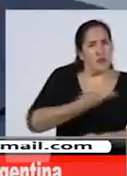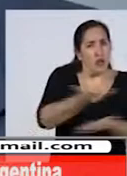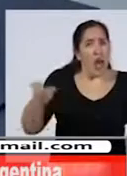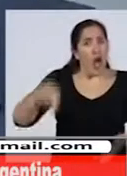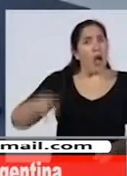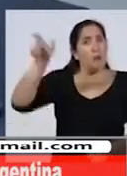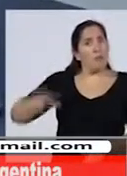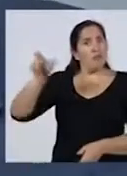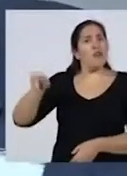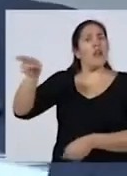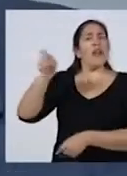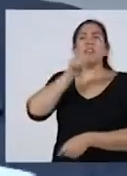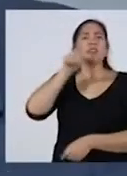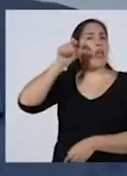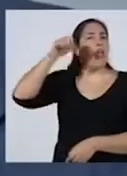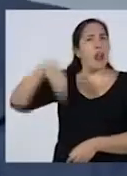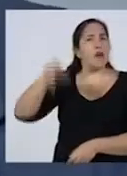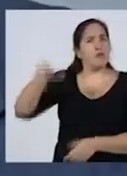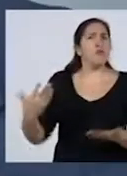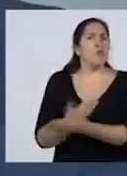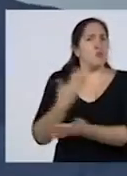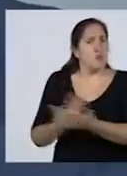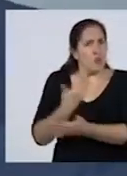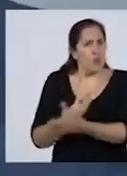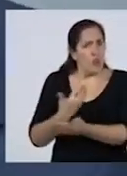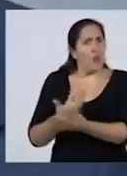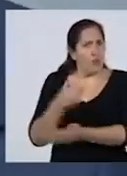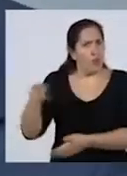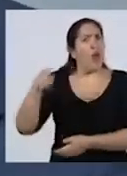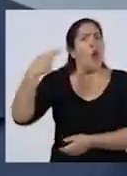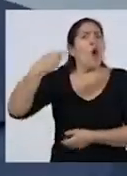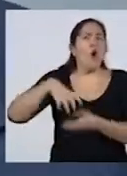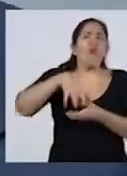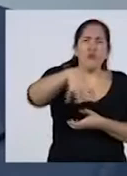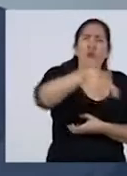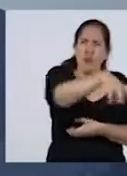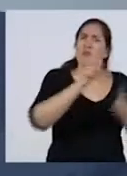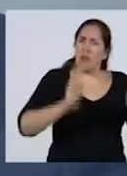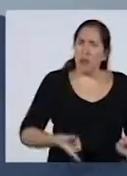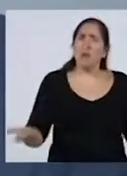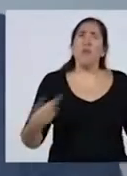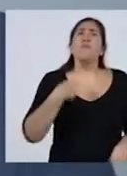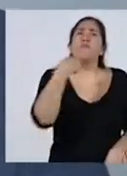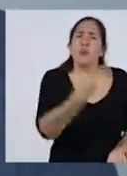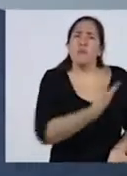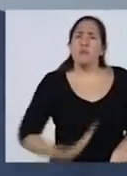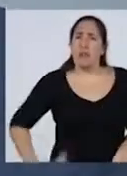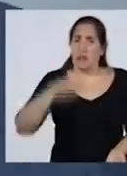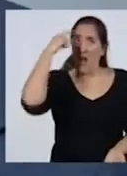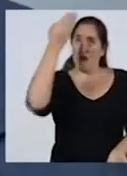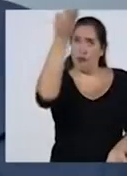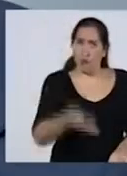hay un agente de Stellan que está sufriendo enormemente, como otros sectores. Yo le quiero preguntar al señor Presidente de la Nación,